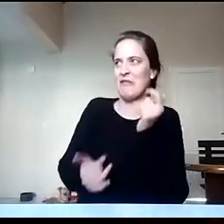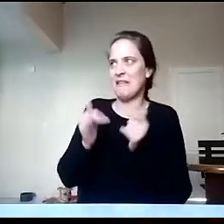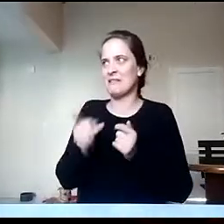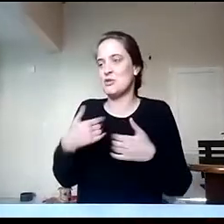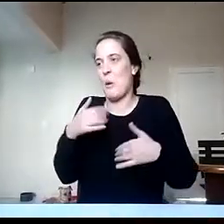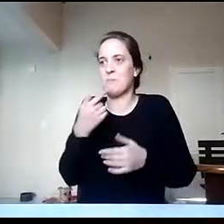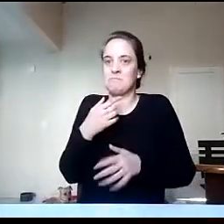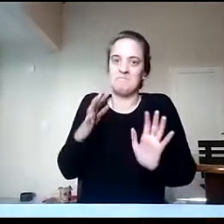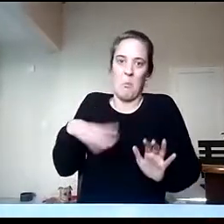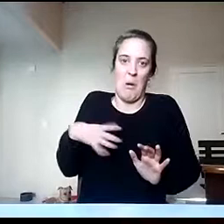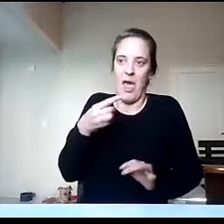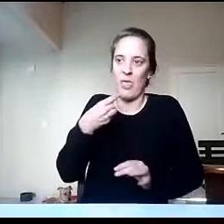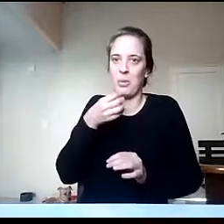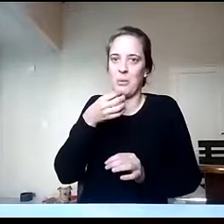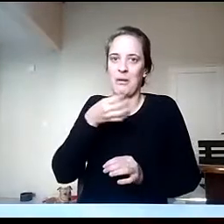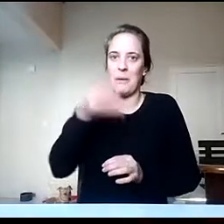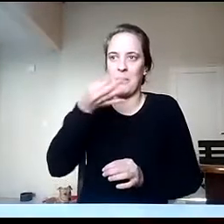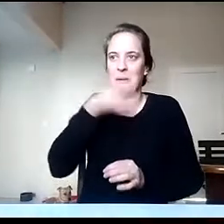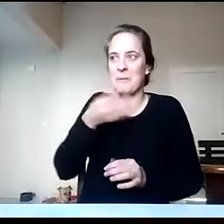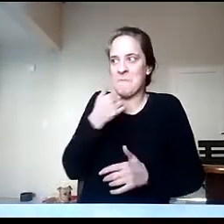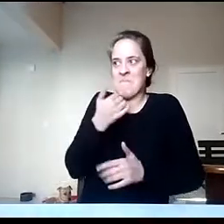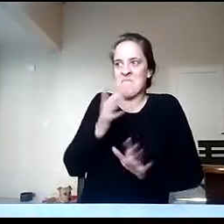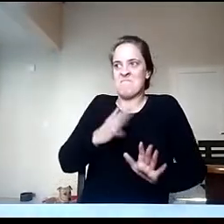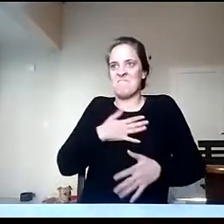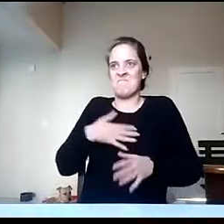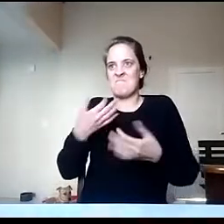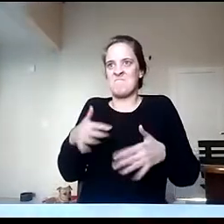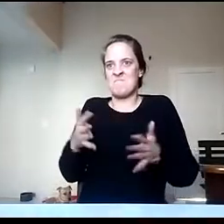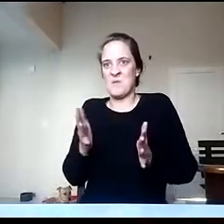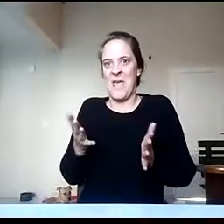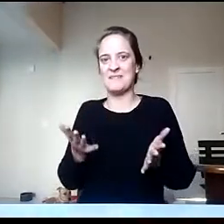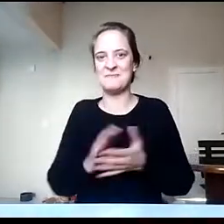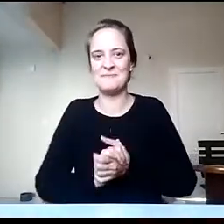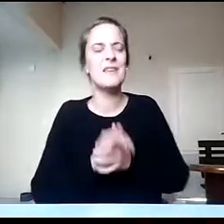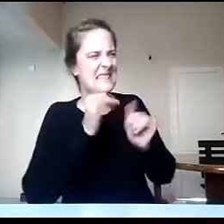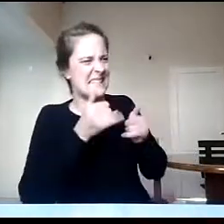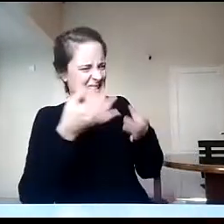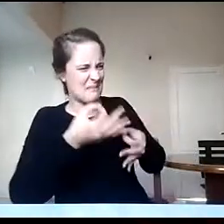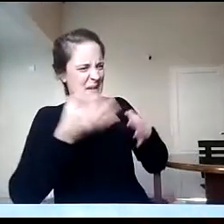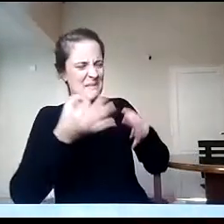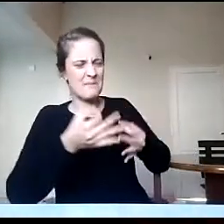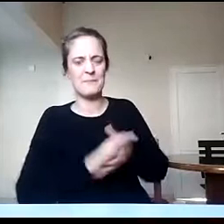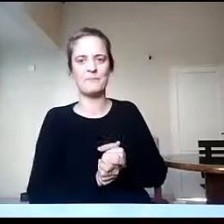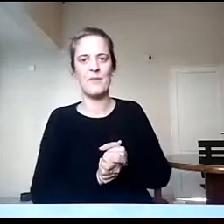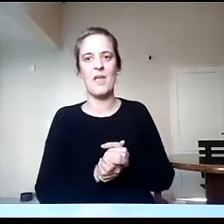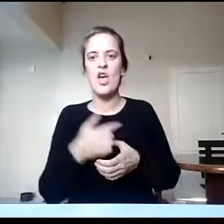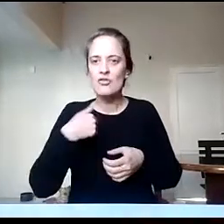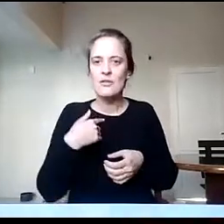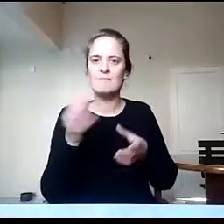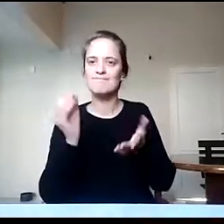no estaba segura. Perfecto, Verónica. Quería sumar a esta descripción que hacías algo importante.